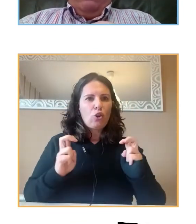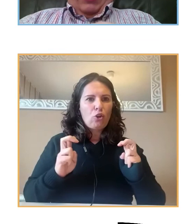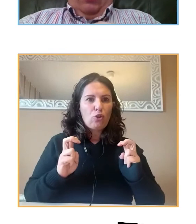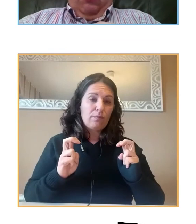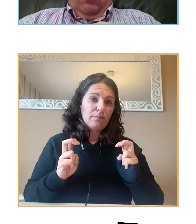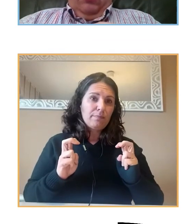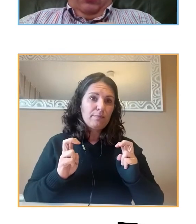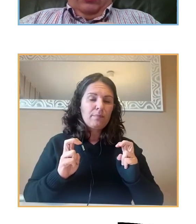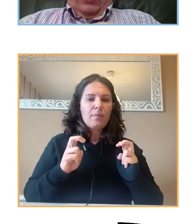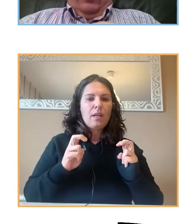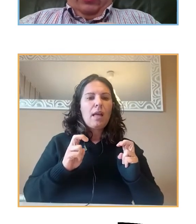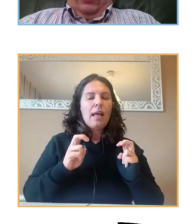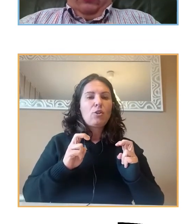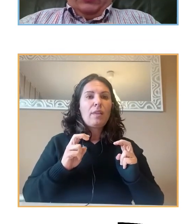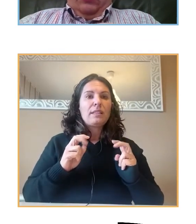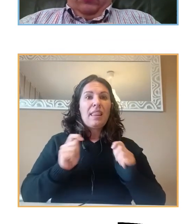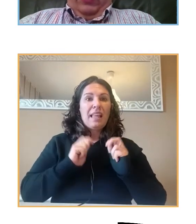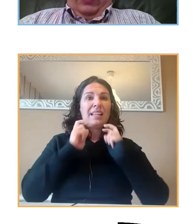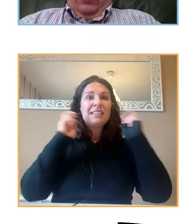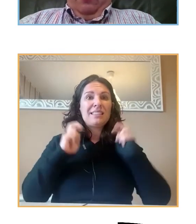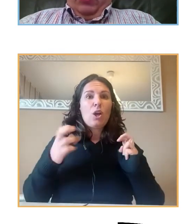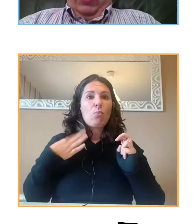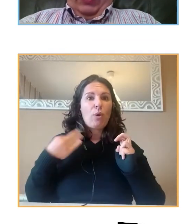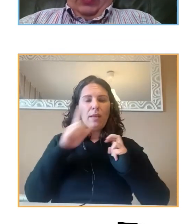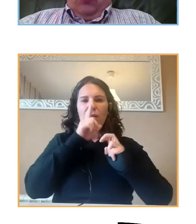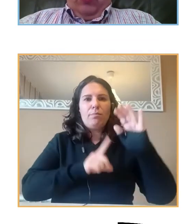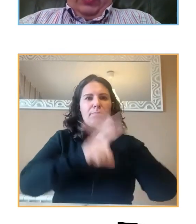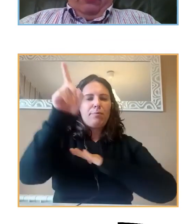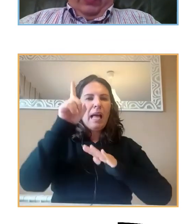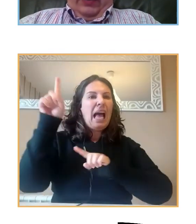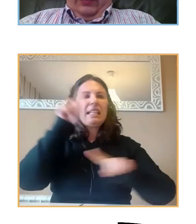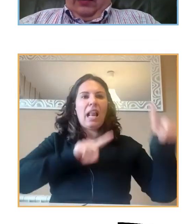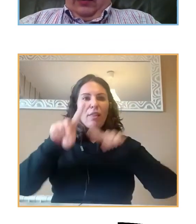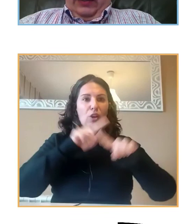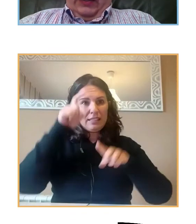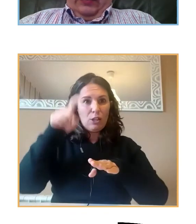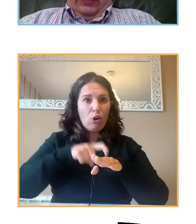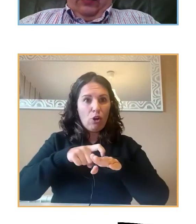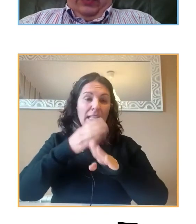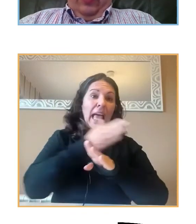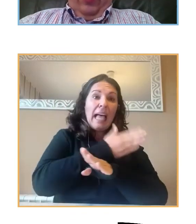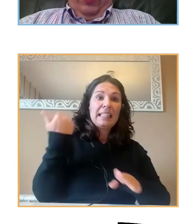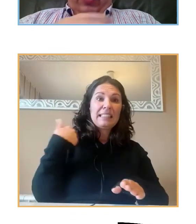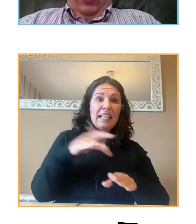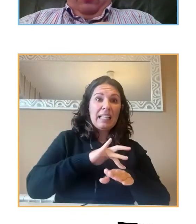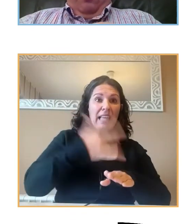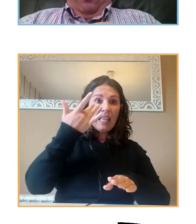puede ser un disparador de las alteraciones psicológicas en personas que ya son vulnerables a esas alteraciones.